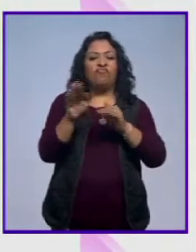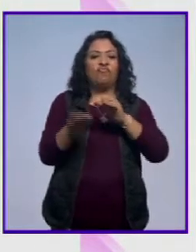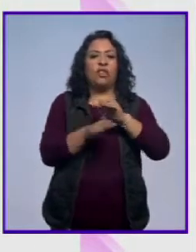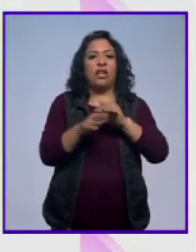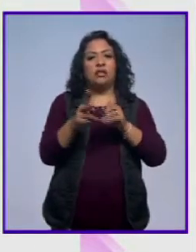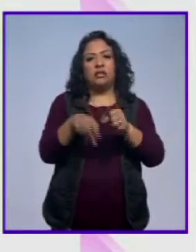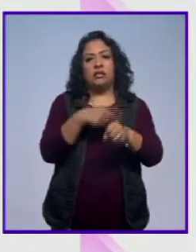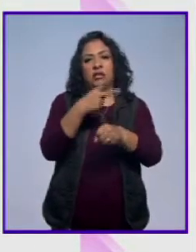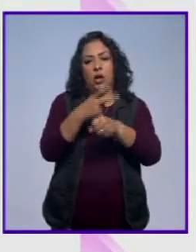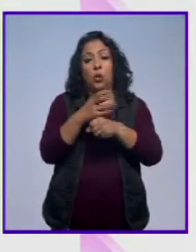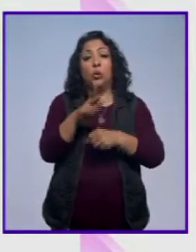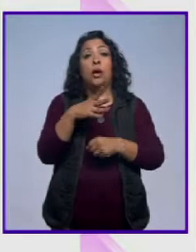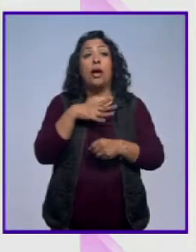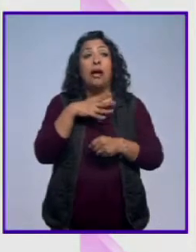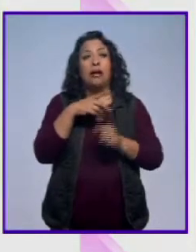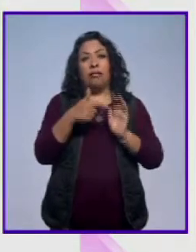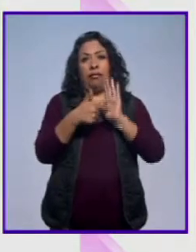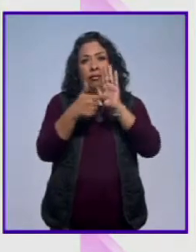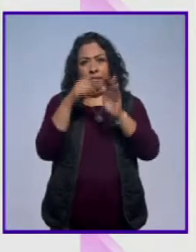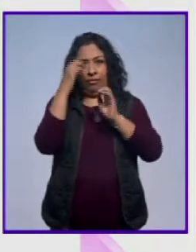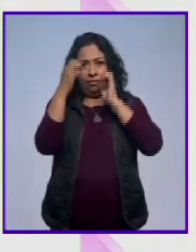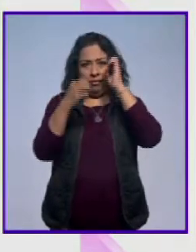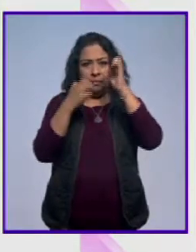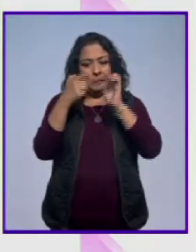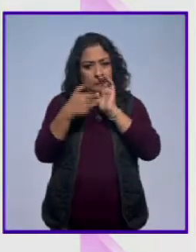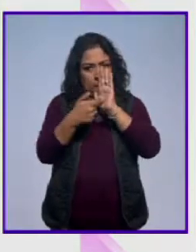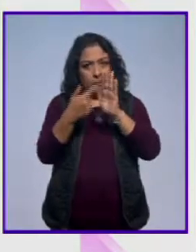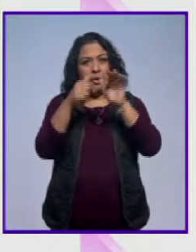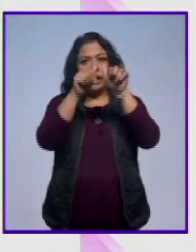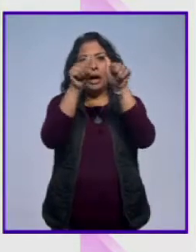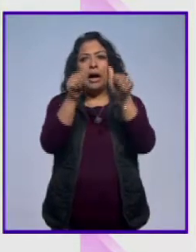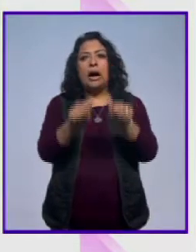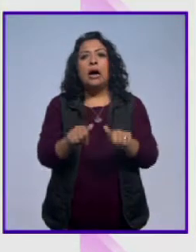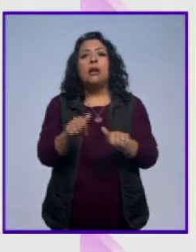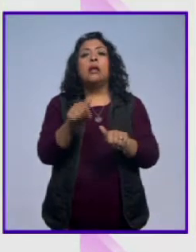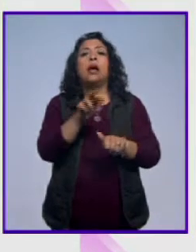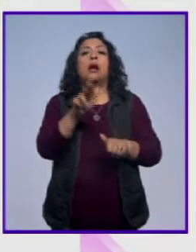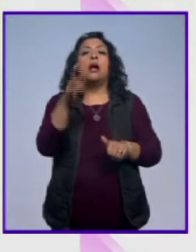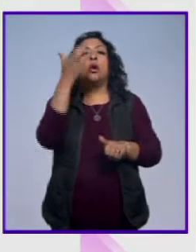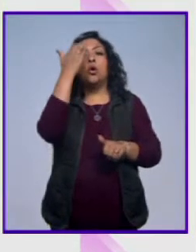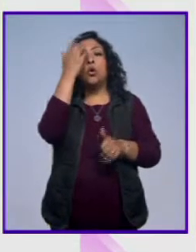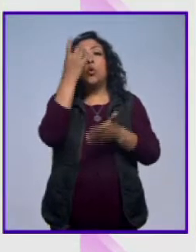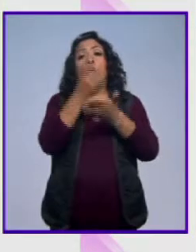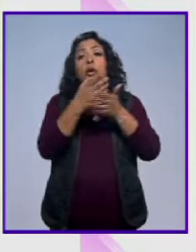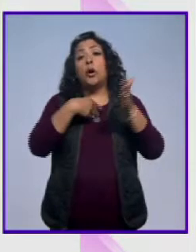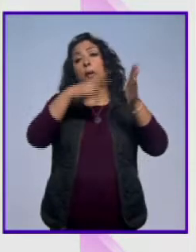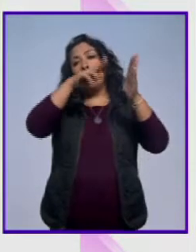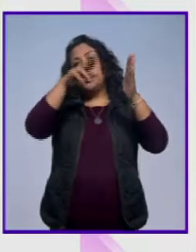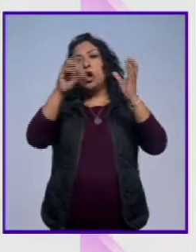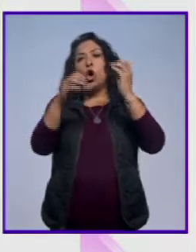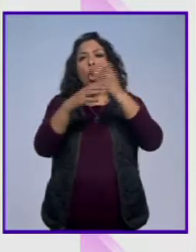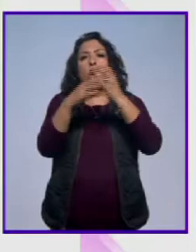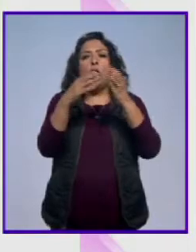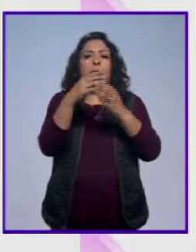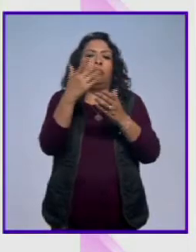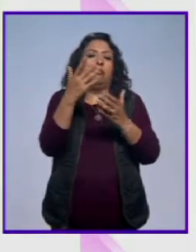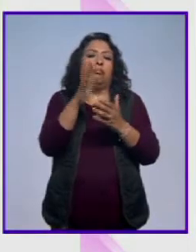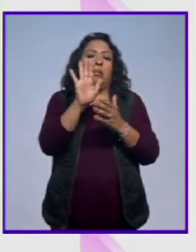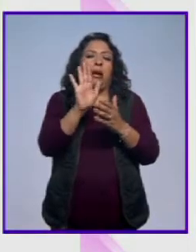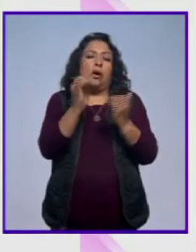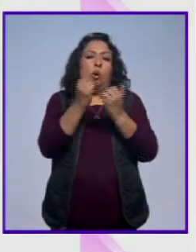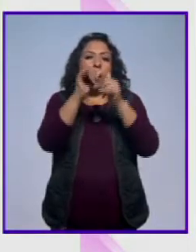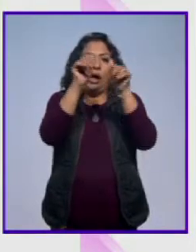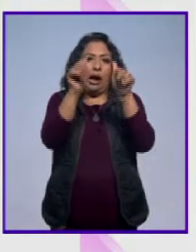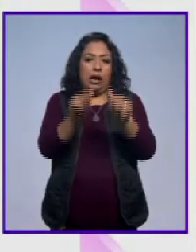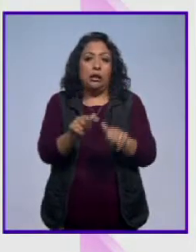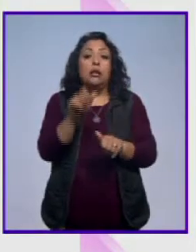Las piezas expuestas demuestran que el arte no solo es reconocible en pintura u objetos artísticos, también ha